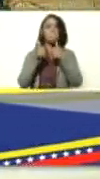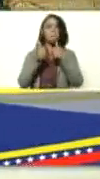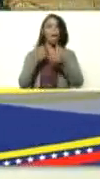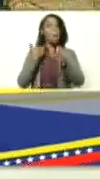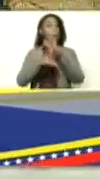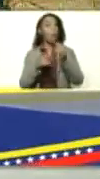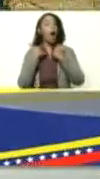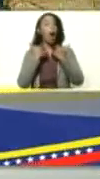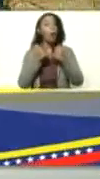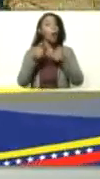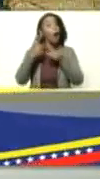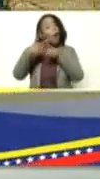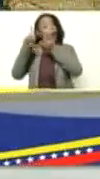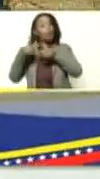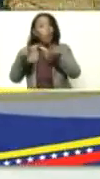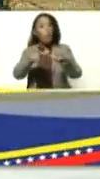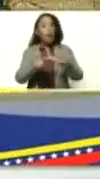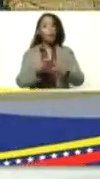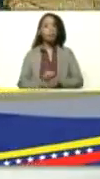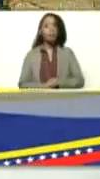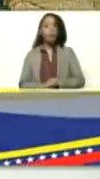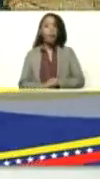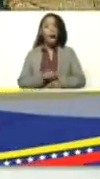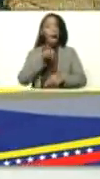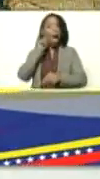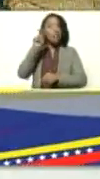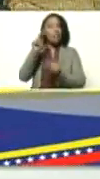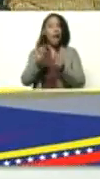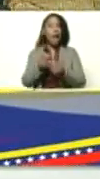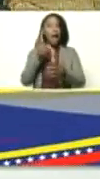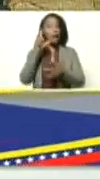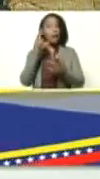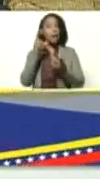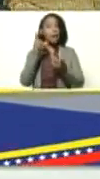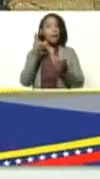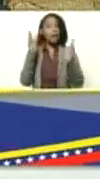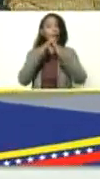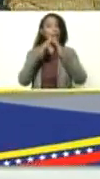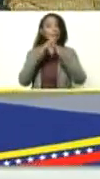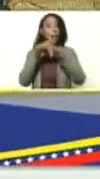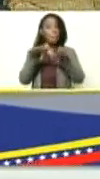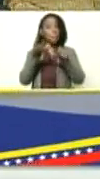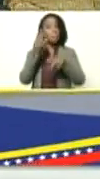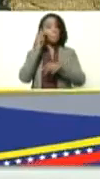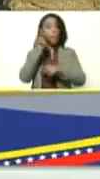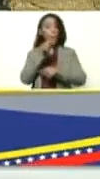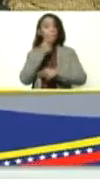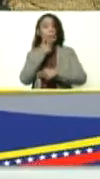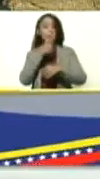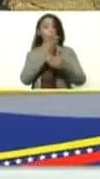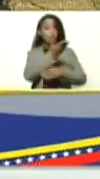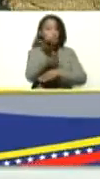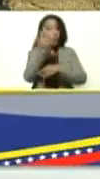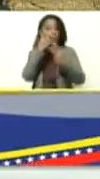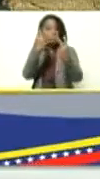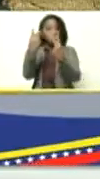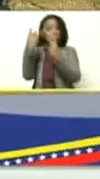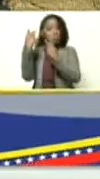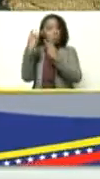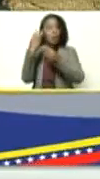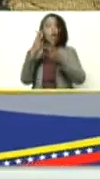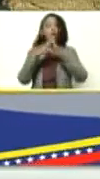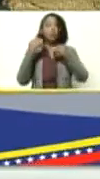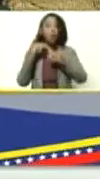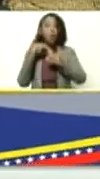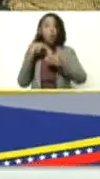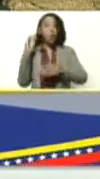al sector El Faro, allá en la granja Mirabella, para que ustedes vean todo lo